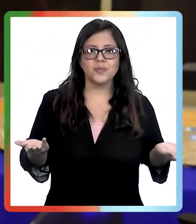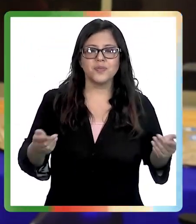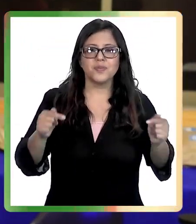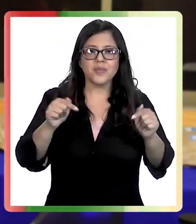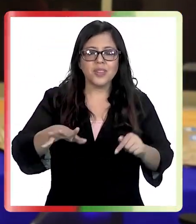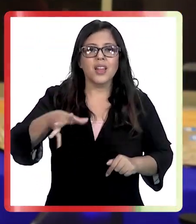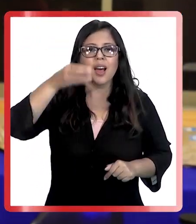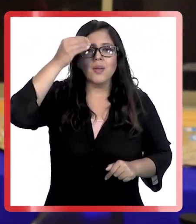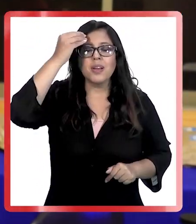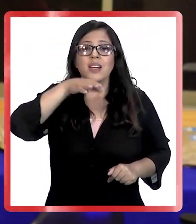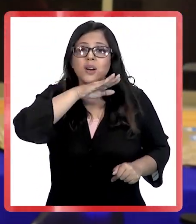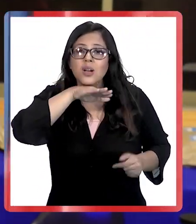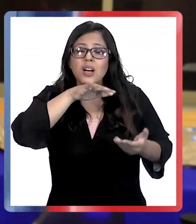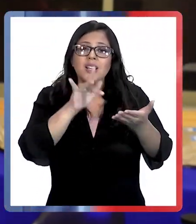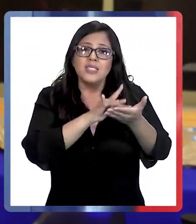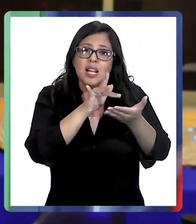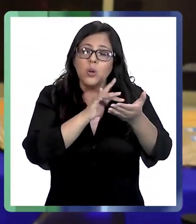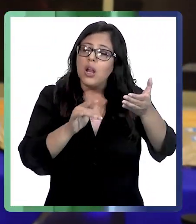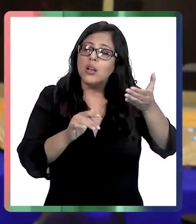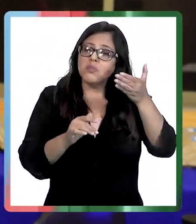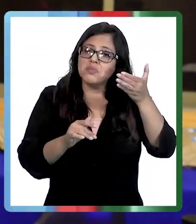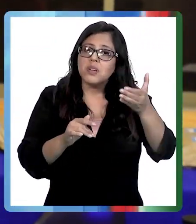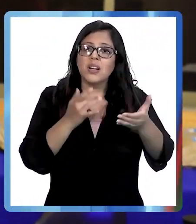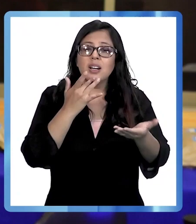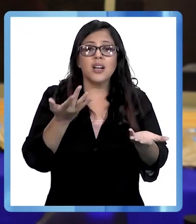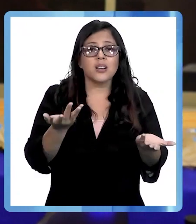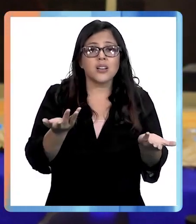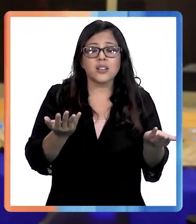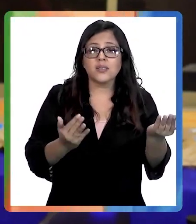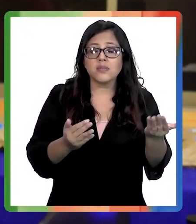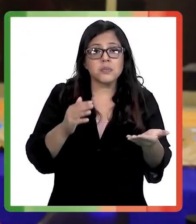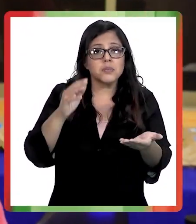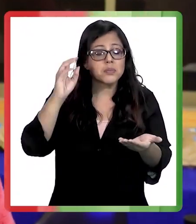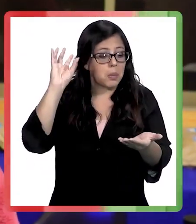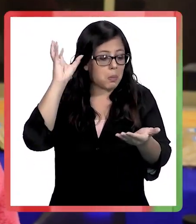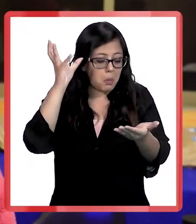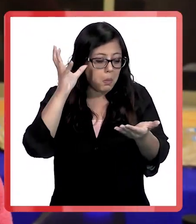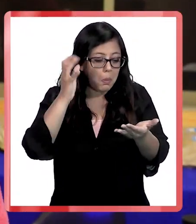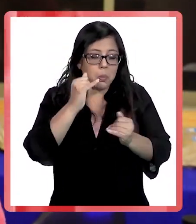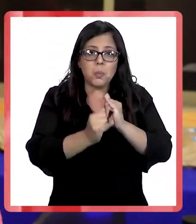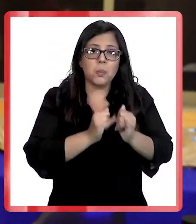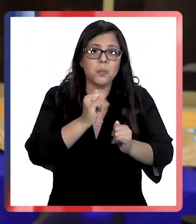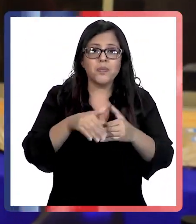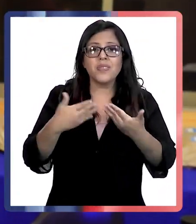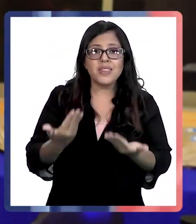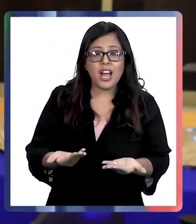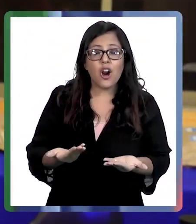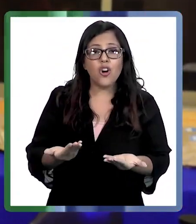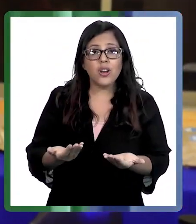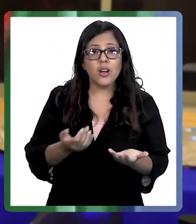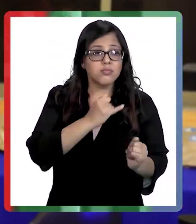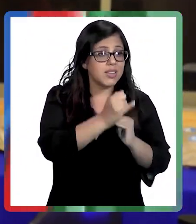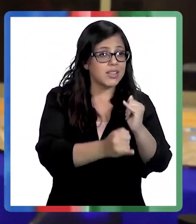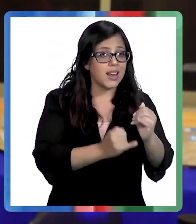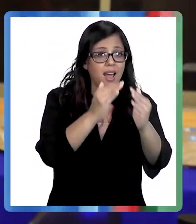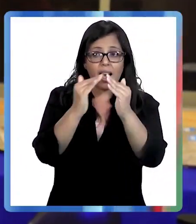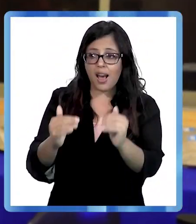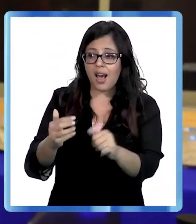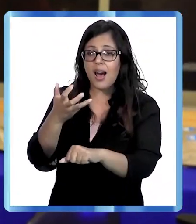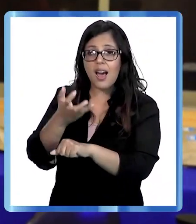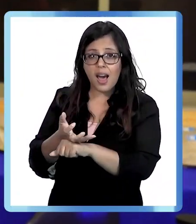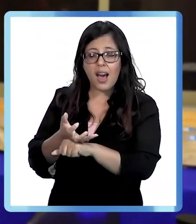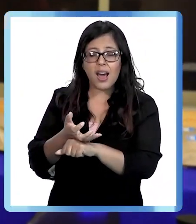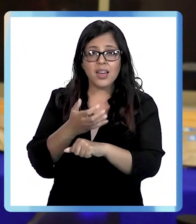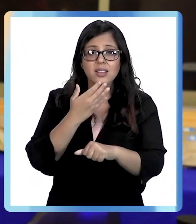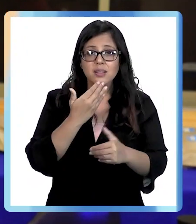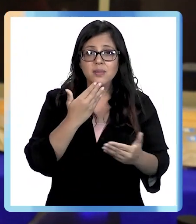aprende a usar su celular, porque uno no sabe mucho de internet. Y ahora que tenemos internet en las casas,